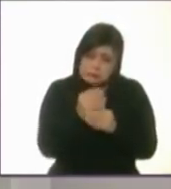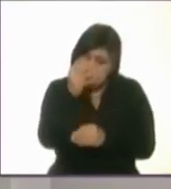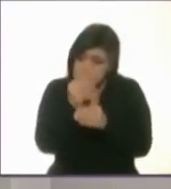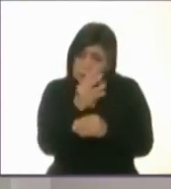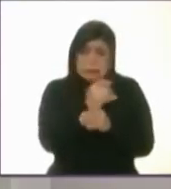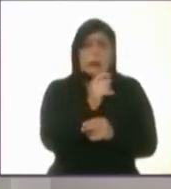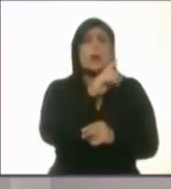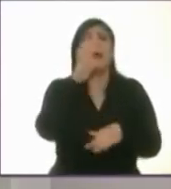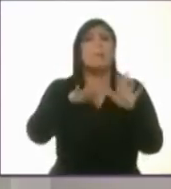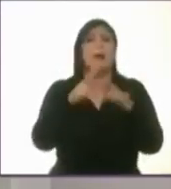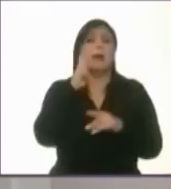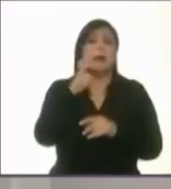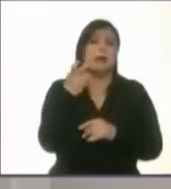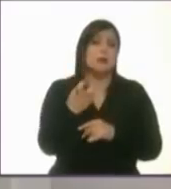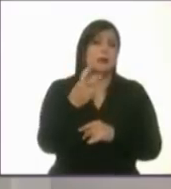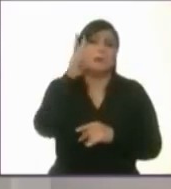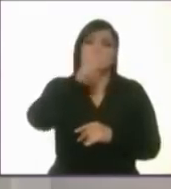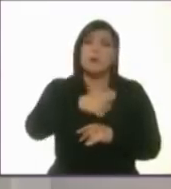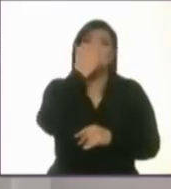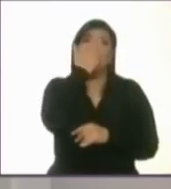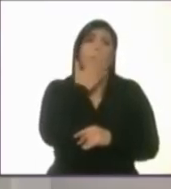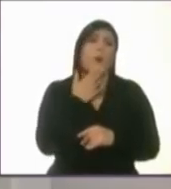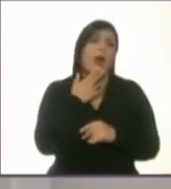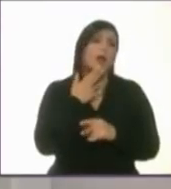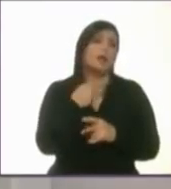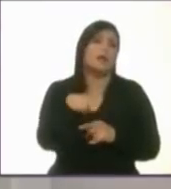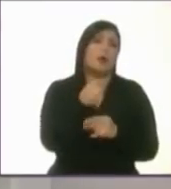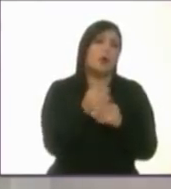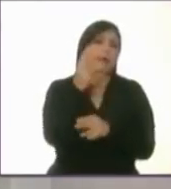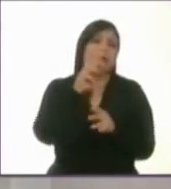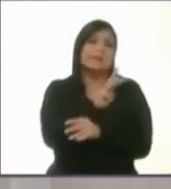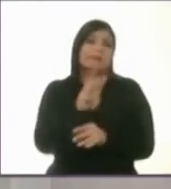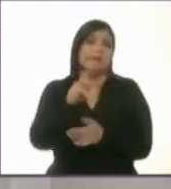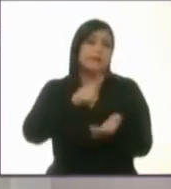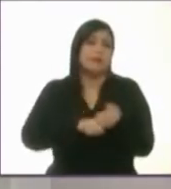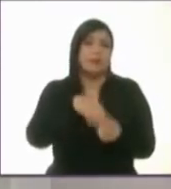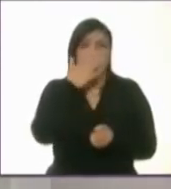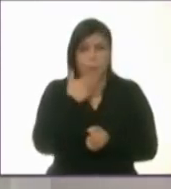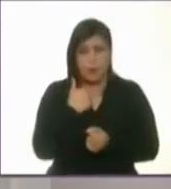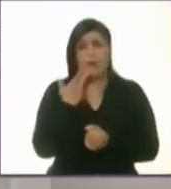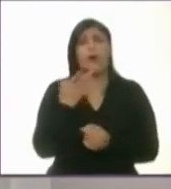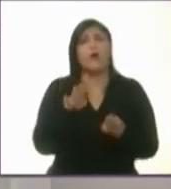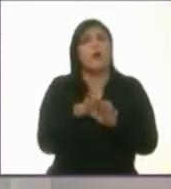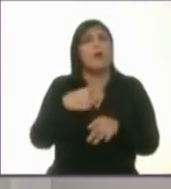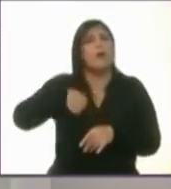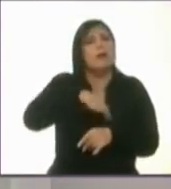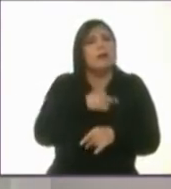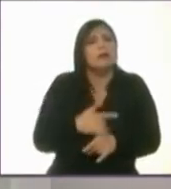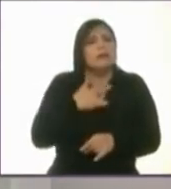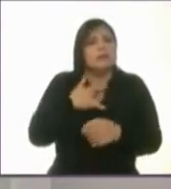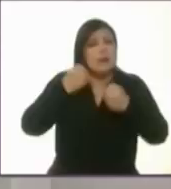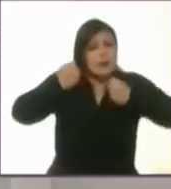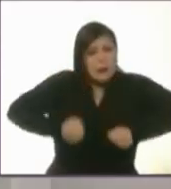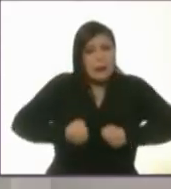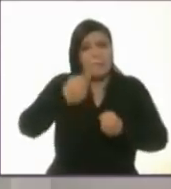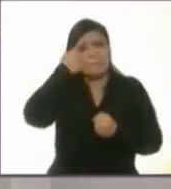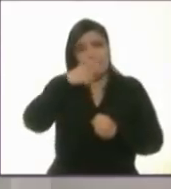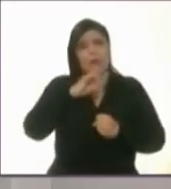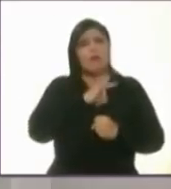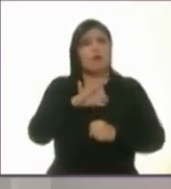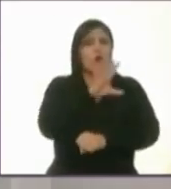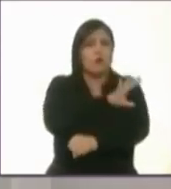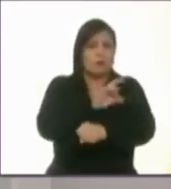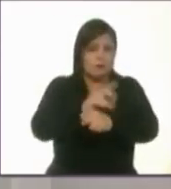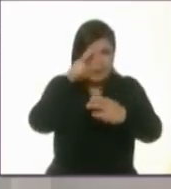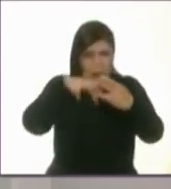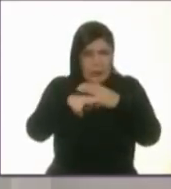final, esa página no está disponible. Entonces, ¿cómo garantizar y facilitar la transparencia, el acceso a la